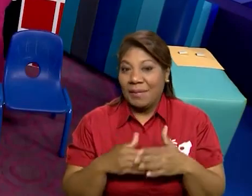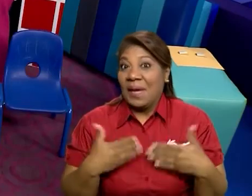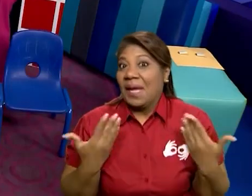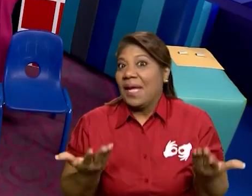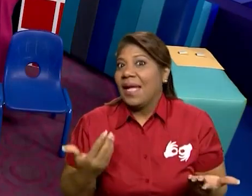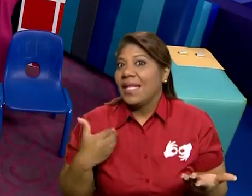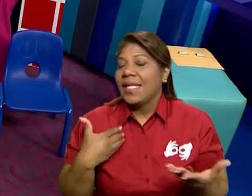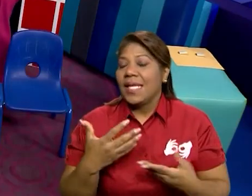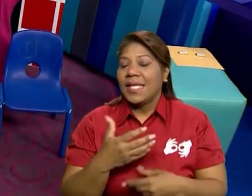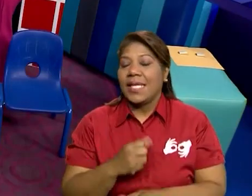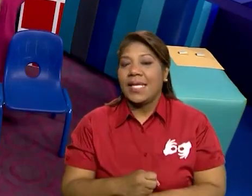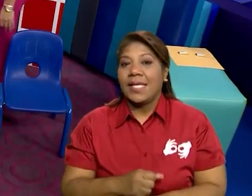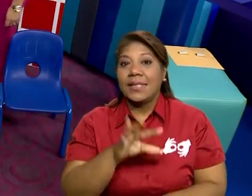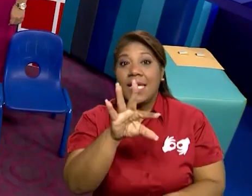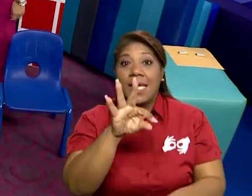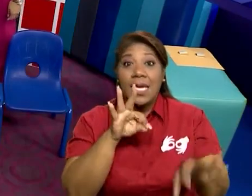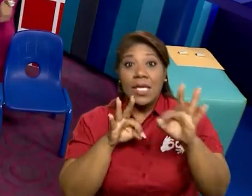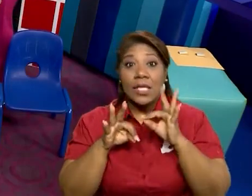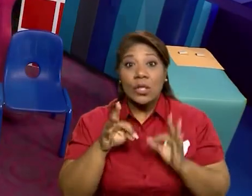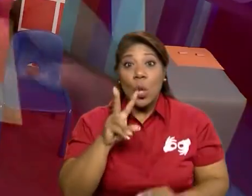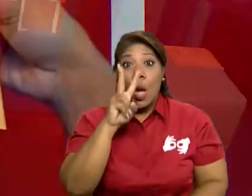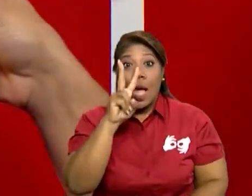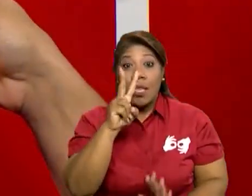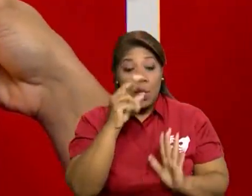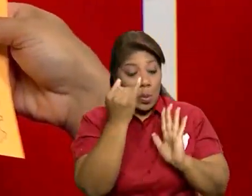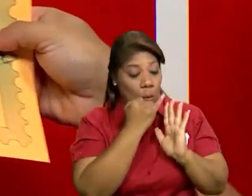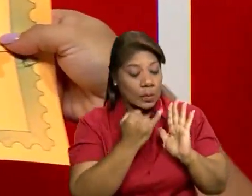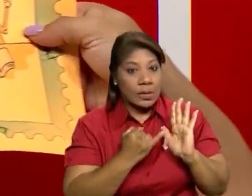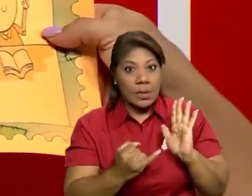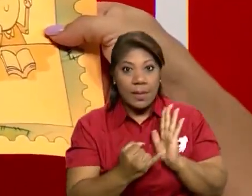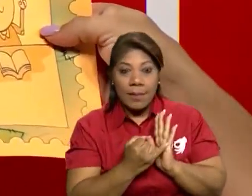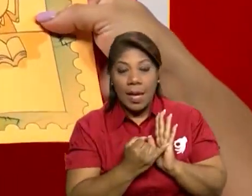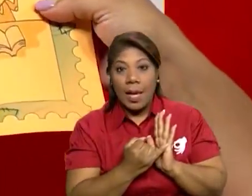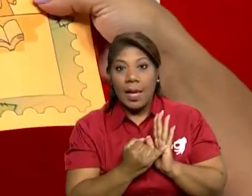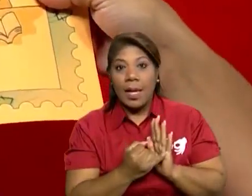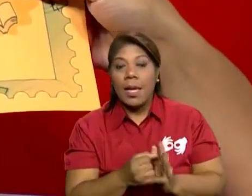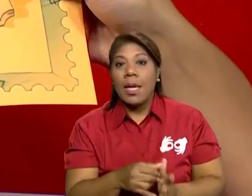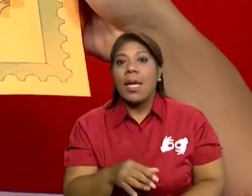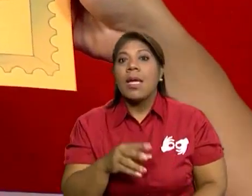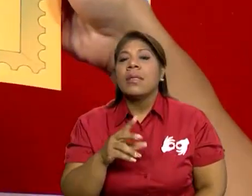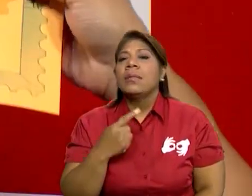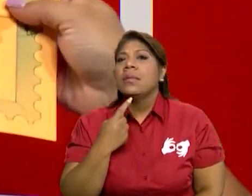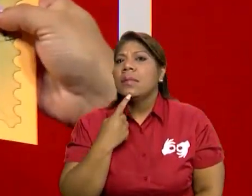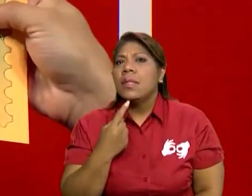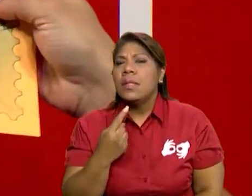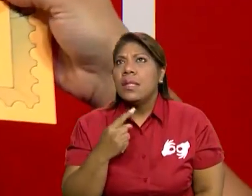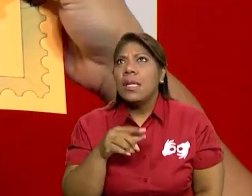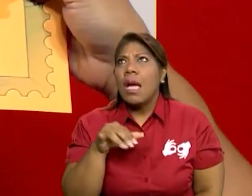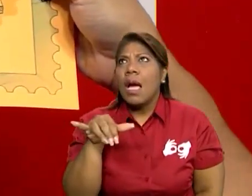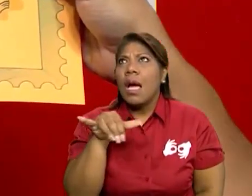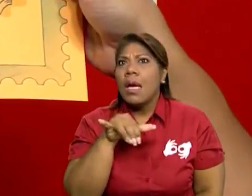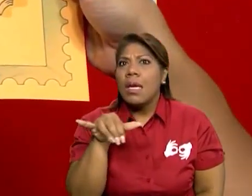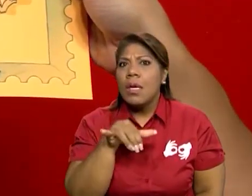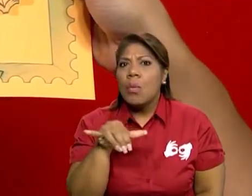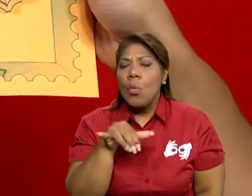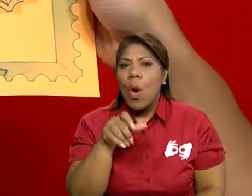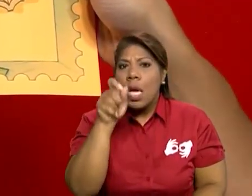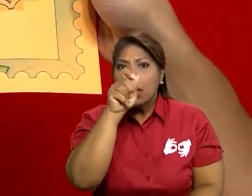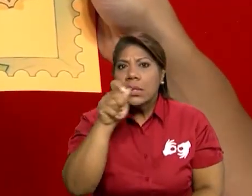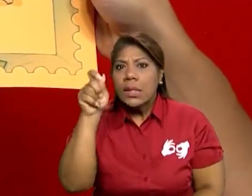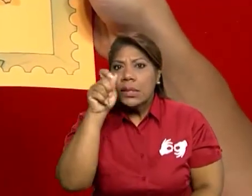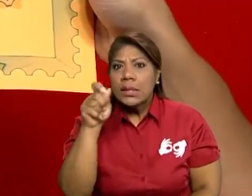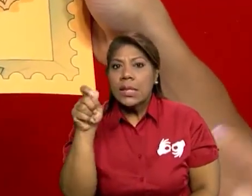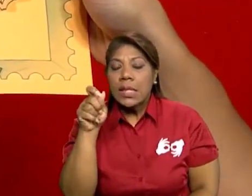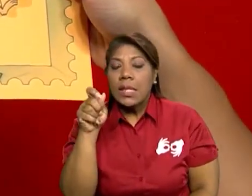Dice, seleccione dos imágenes que rimen o suenen igual al inicio de cada uno.